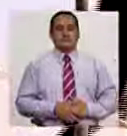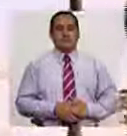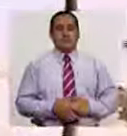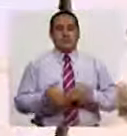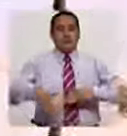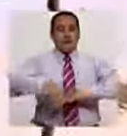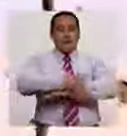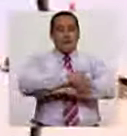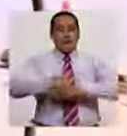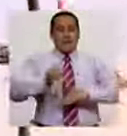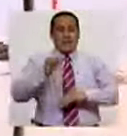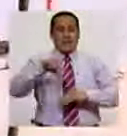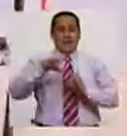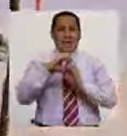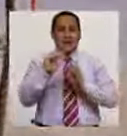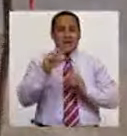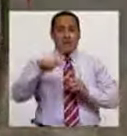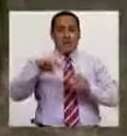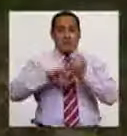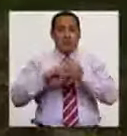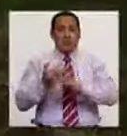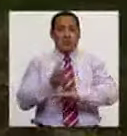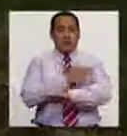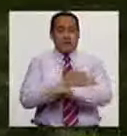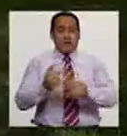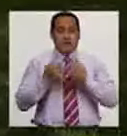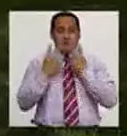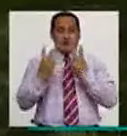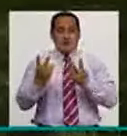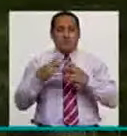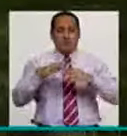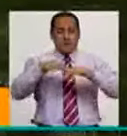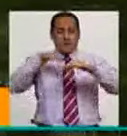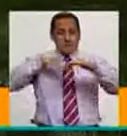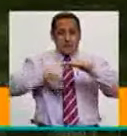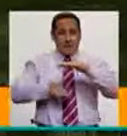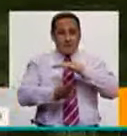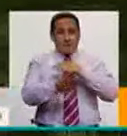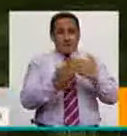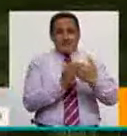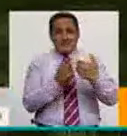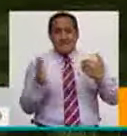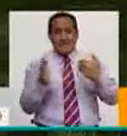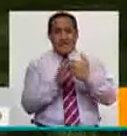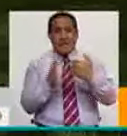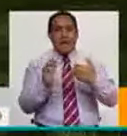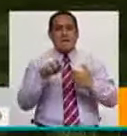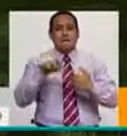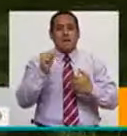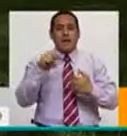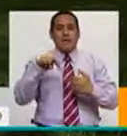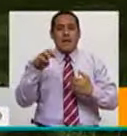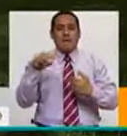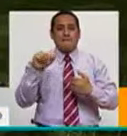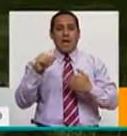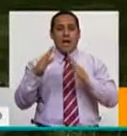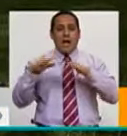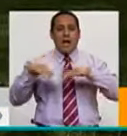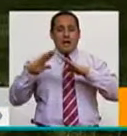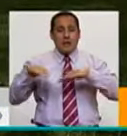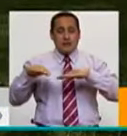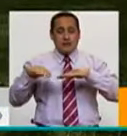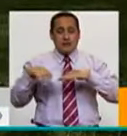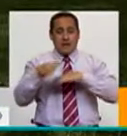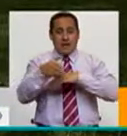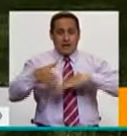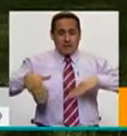La avenida Angamos, como hemos podido apreciar, desde Paseo de la República hasta República de Panamá, y vemos que